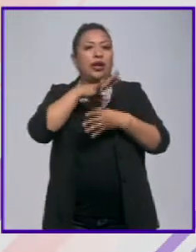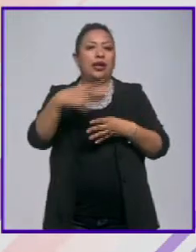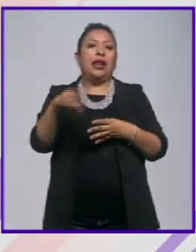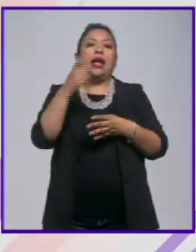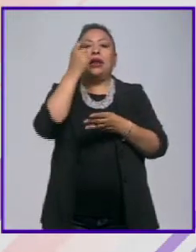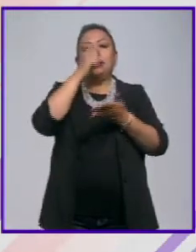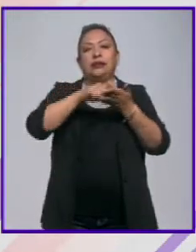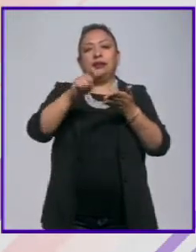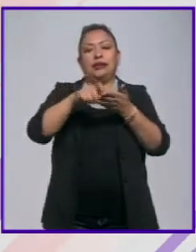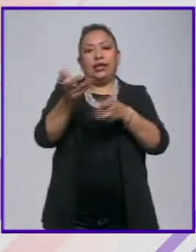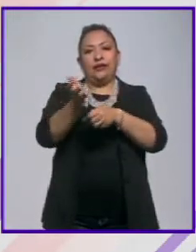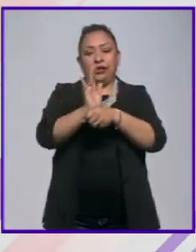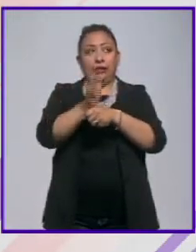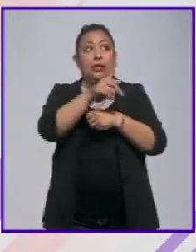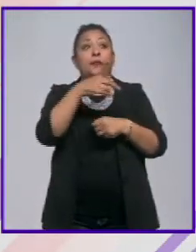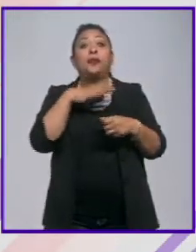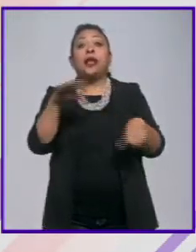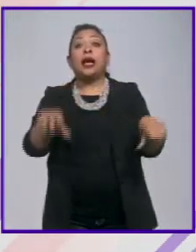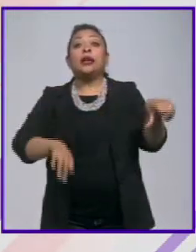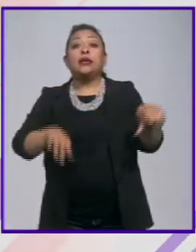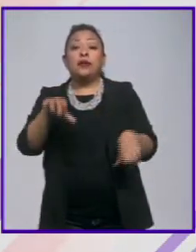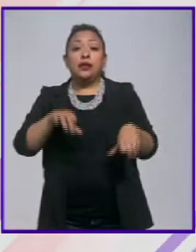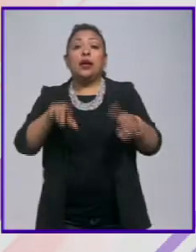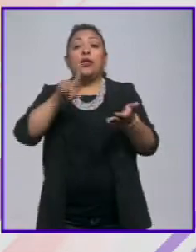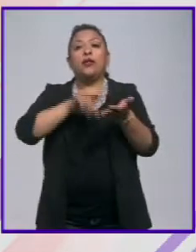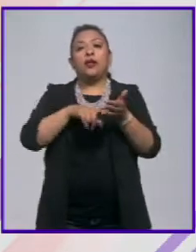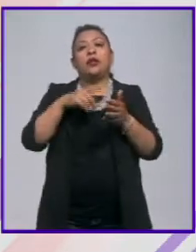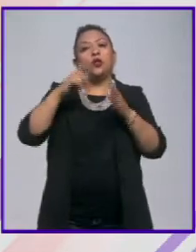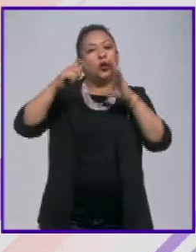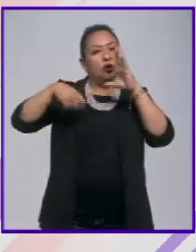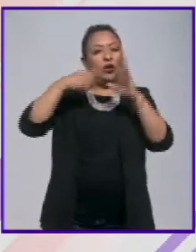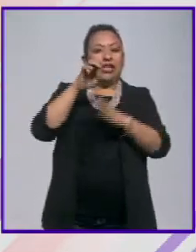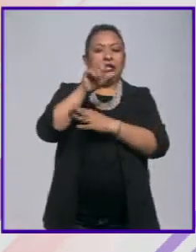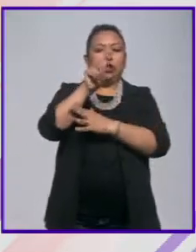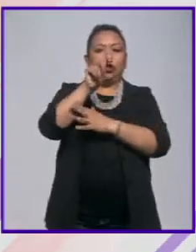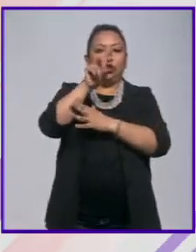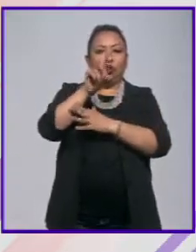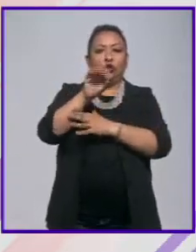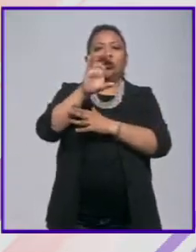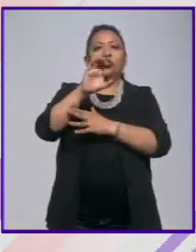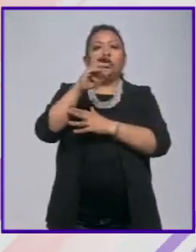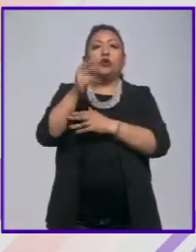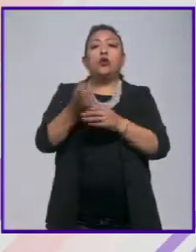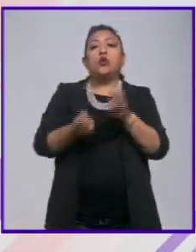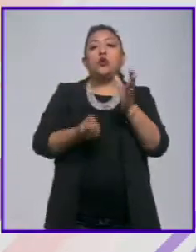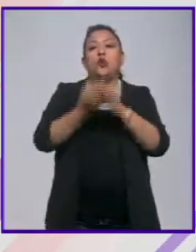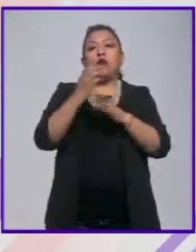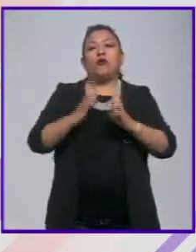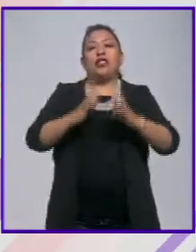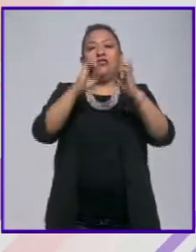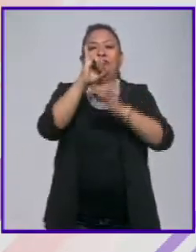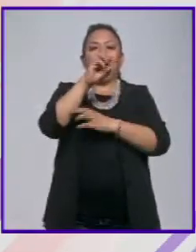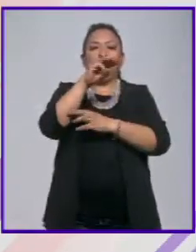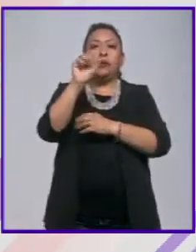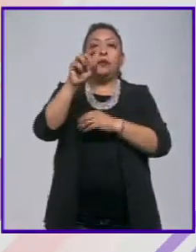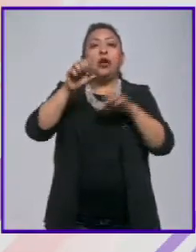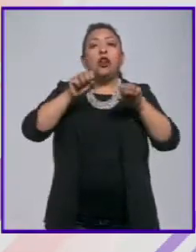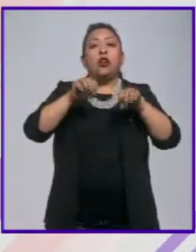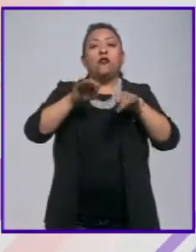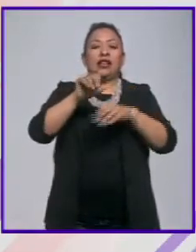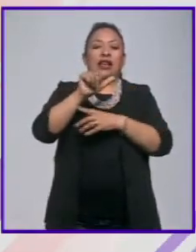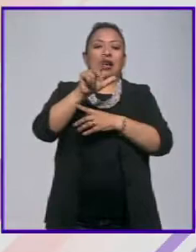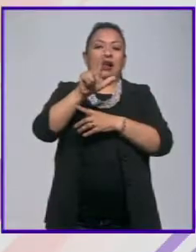Cine. Las actividades se realizarán en los estudios Churubusco, en el nuevo edificio del INCINE y en las oficinas de